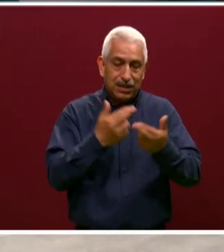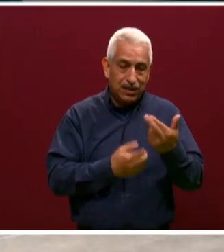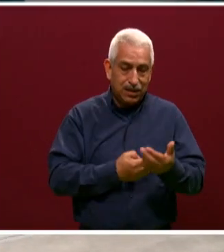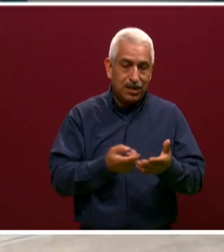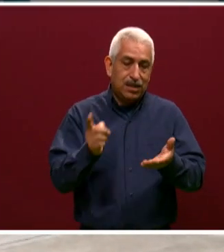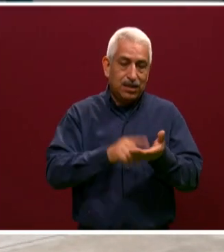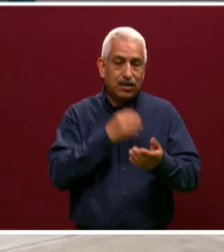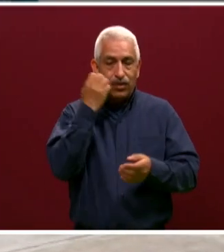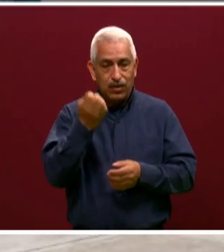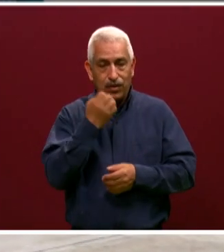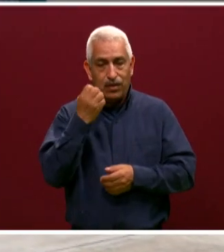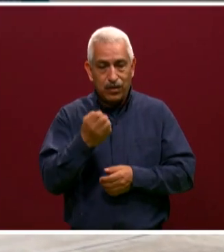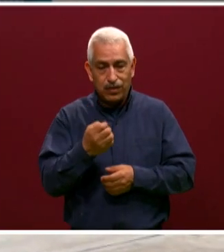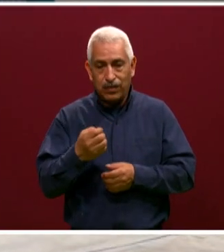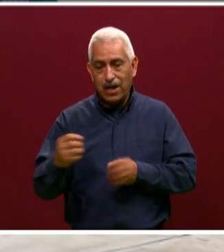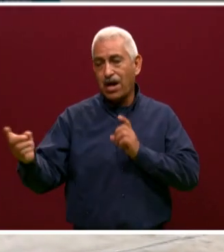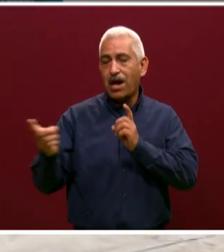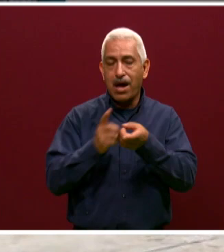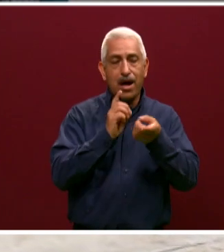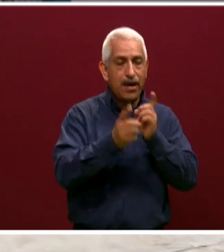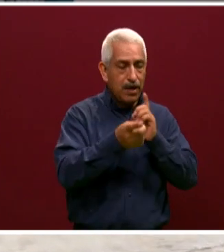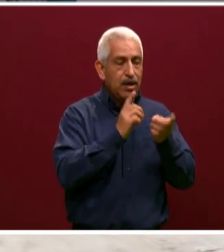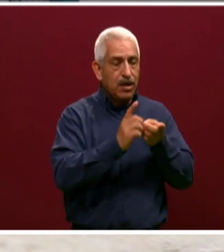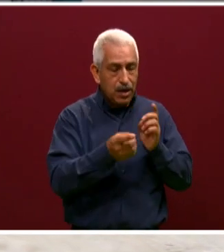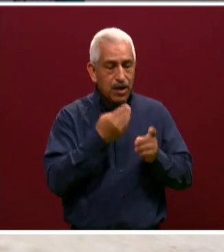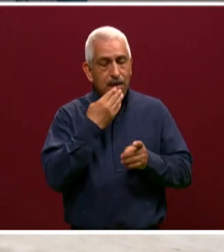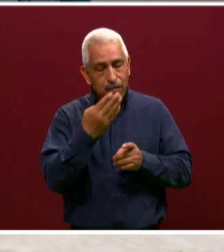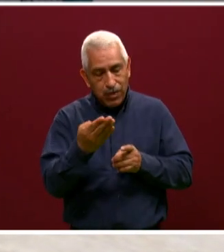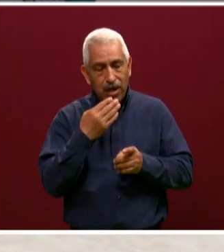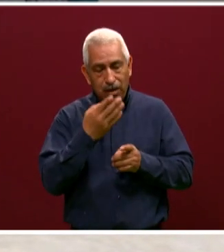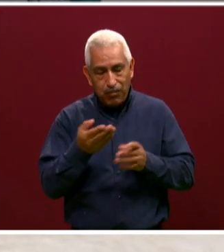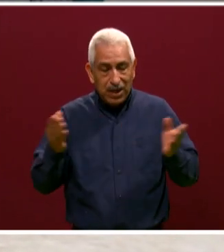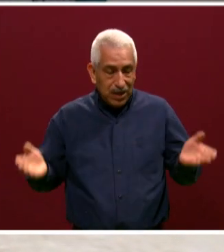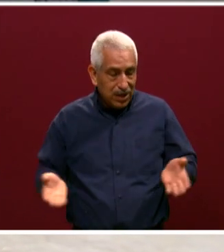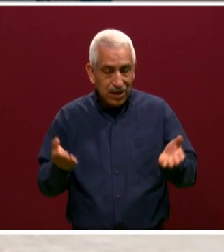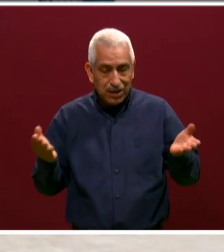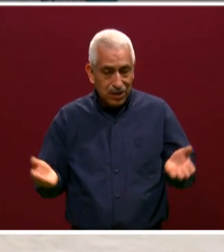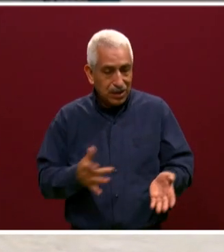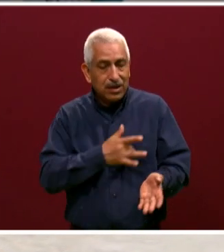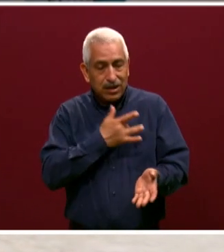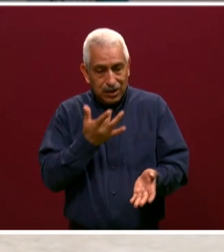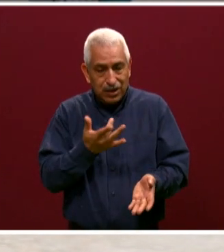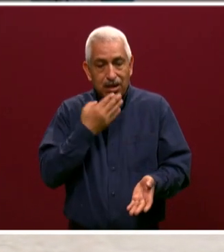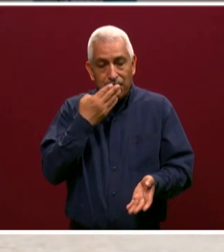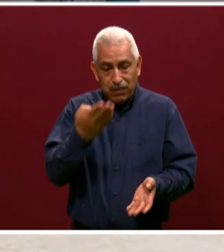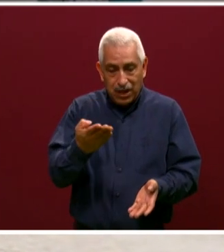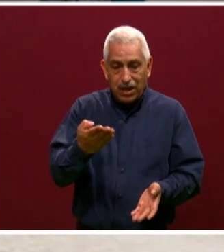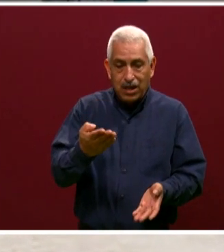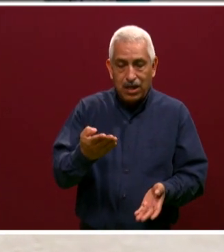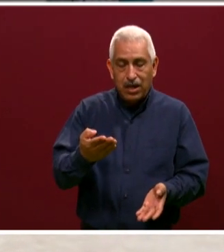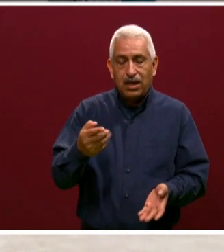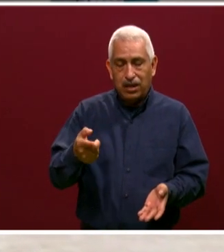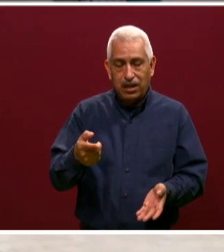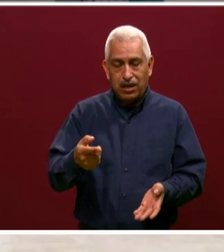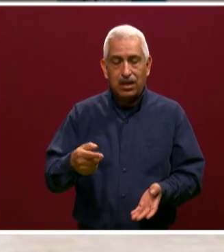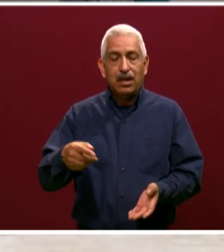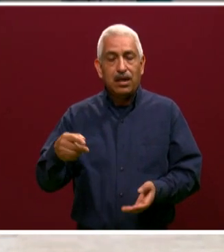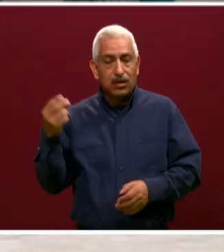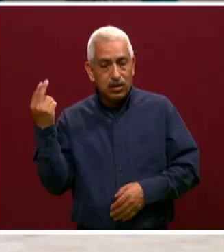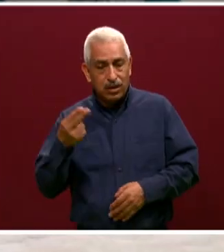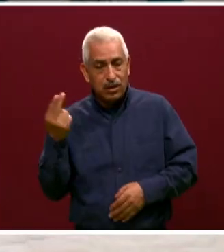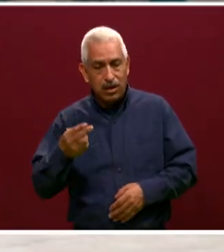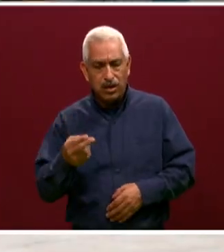Es importante que ellos se sientan motivados y ellas se sientan también motivadas para que, bueno, pues hagan todos sus registros, su